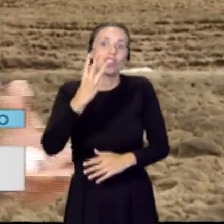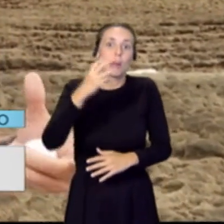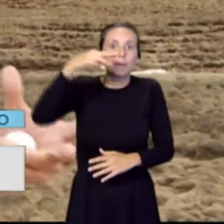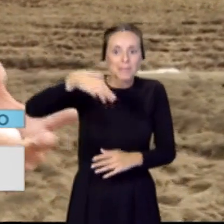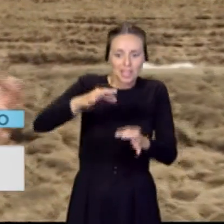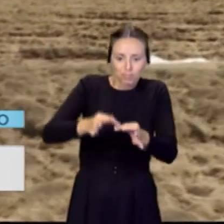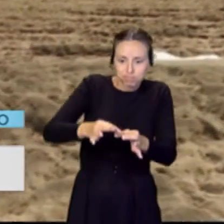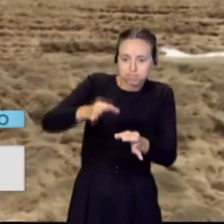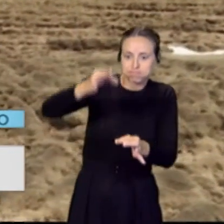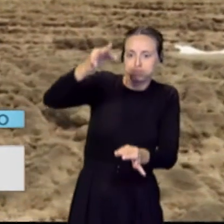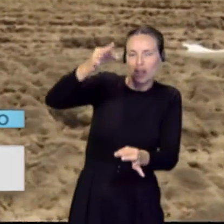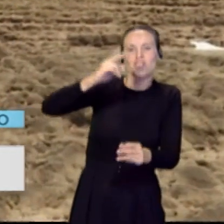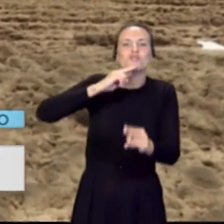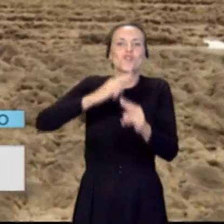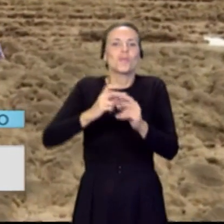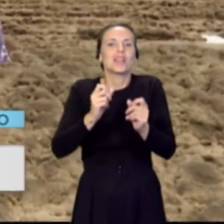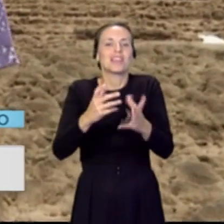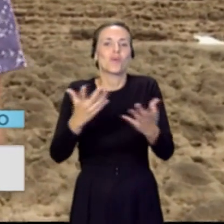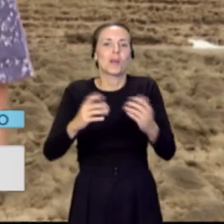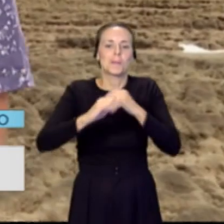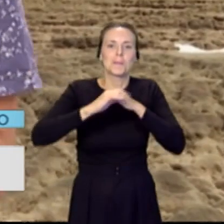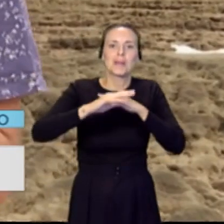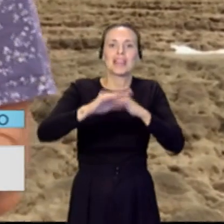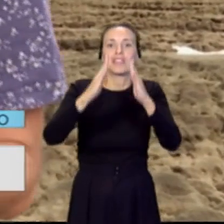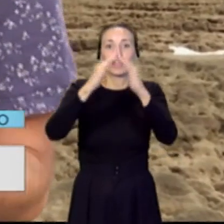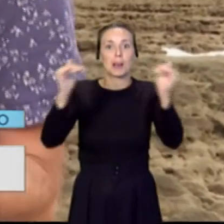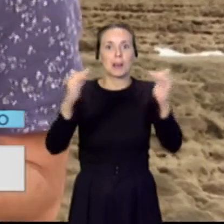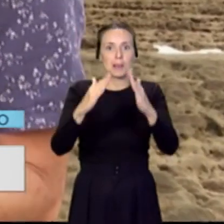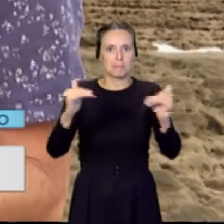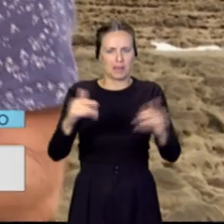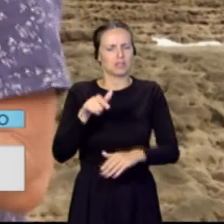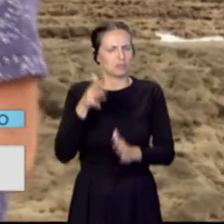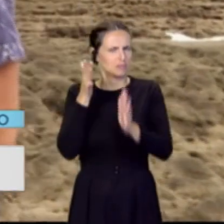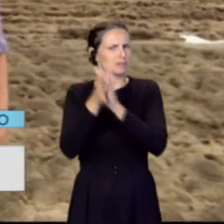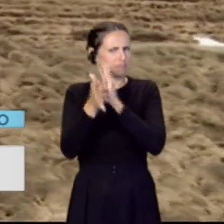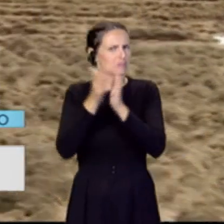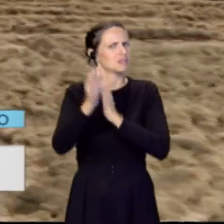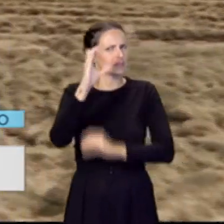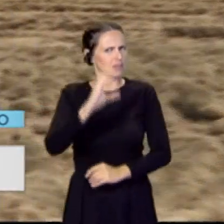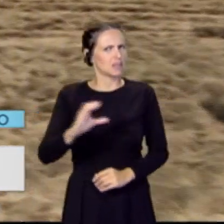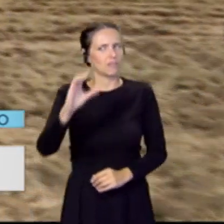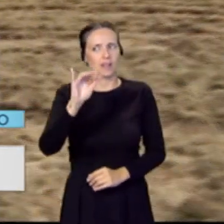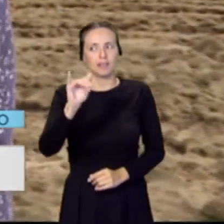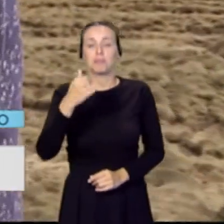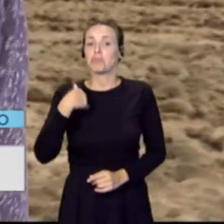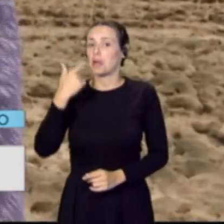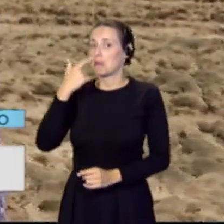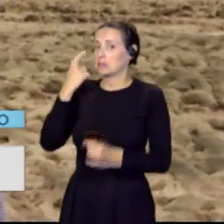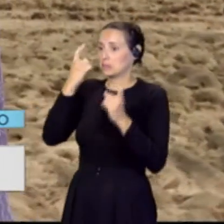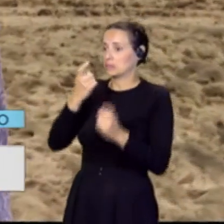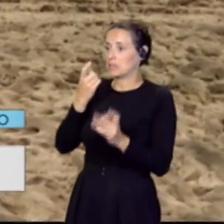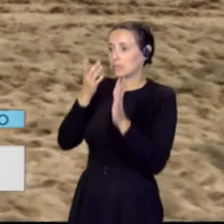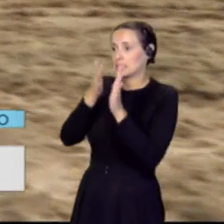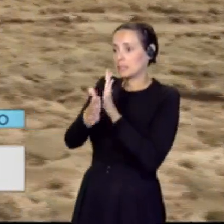las mareas grandes. Y eso tiene una explicación científica, una explicación astronómica, que nosotros vamos a intentar darles con un